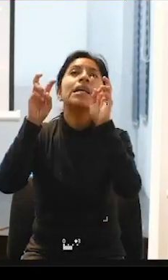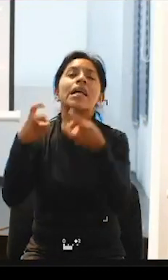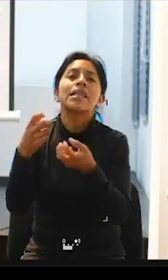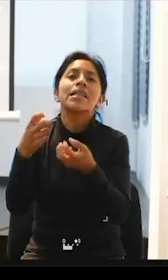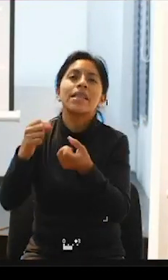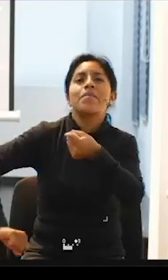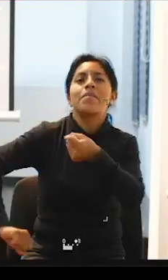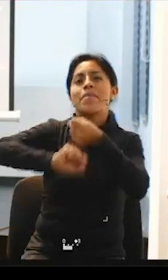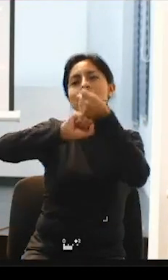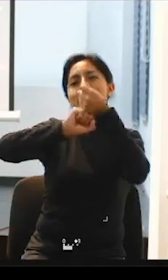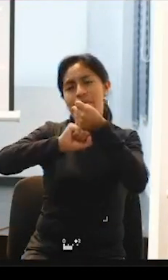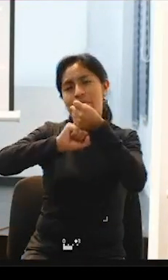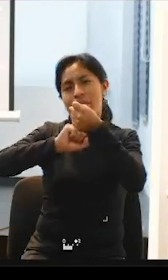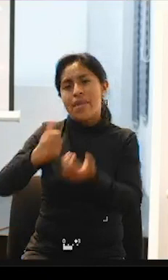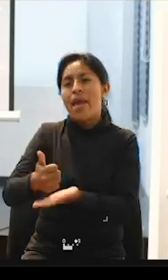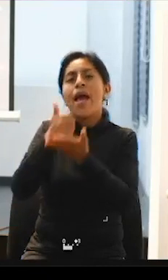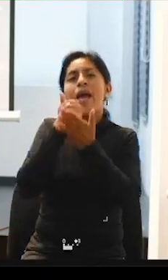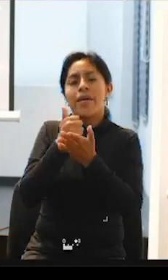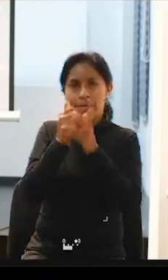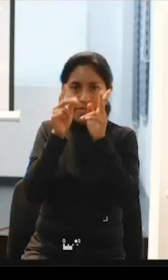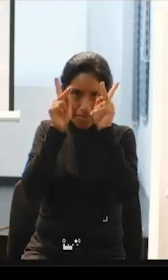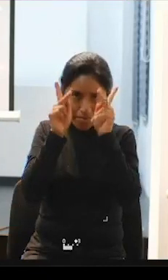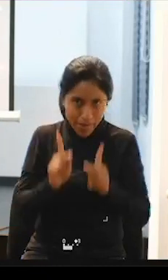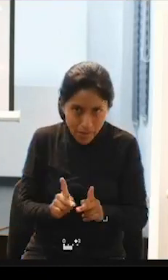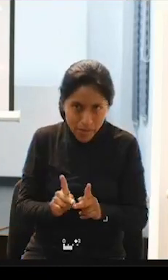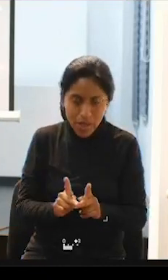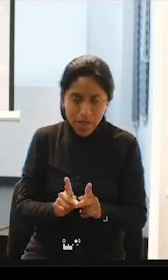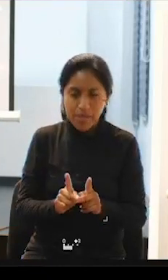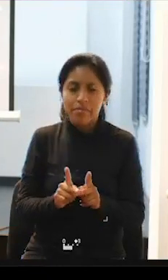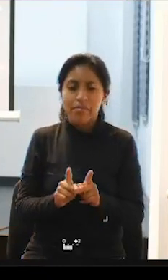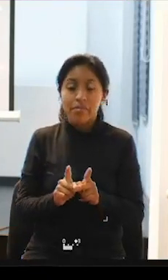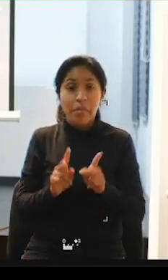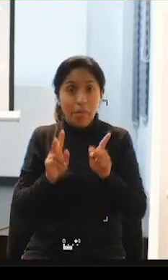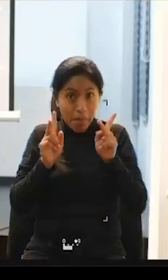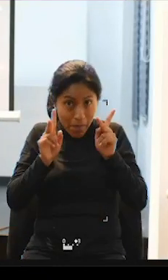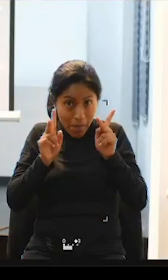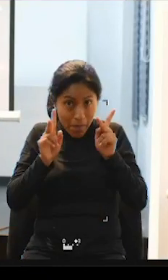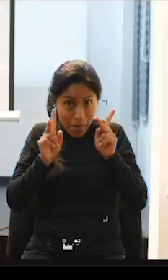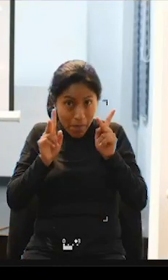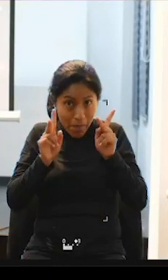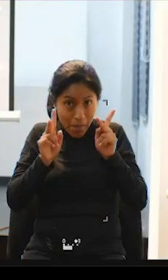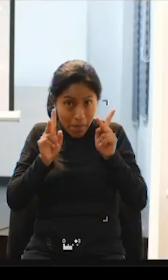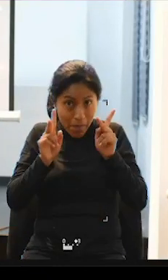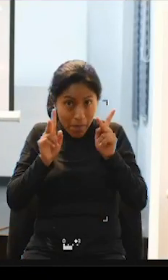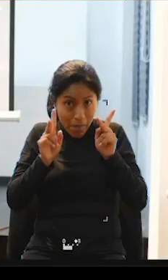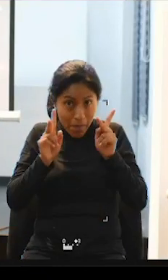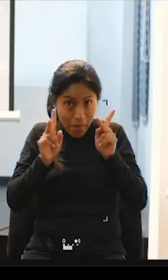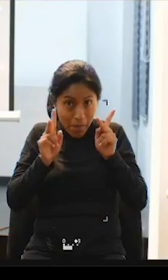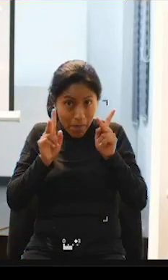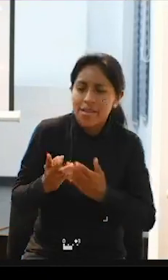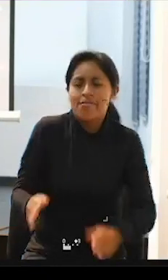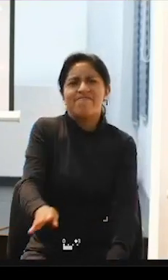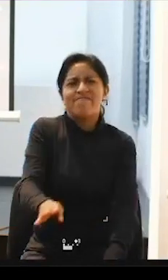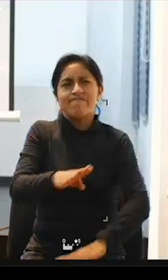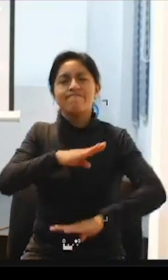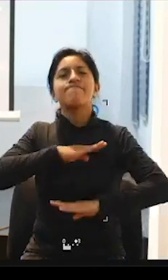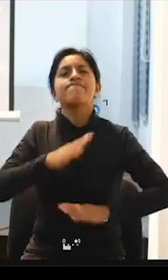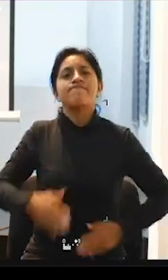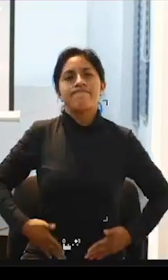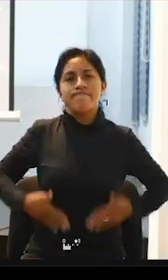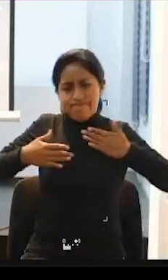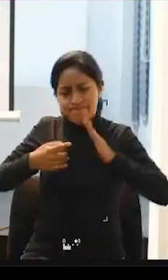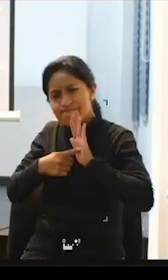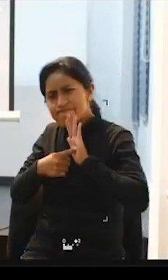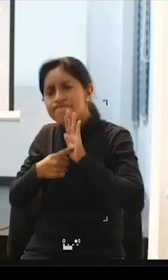como un mecanismo para que las personas realmente puedan vivir a plenitud y mostrar a plenitud